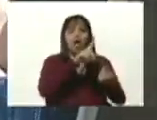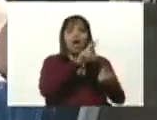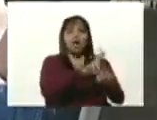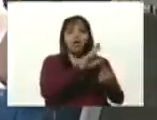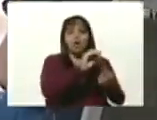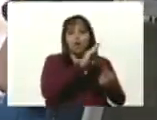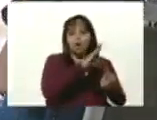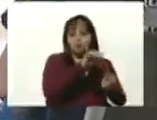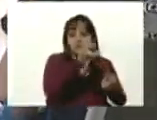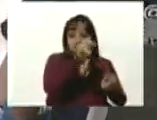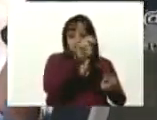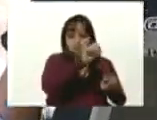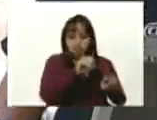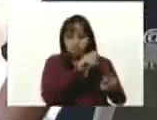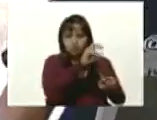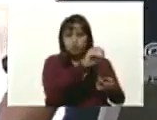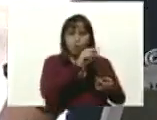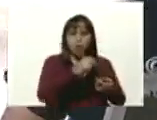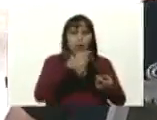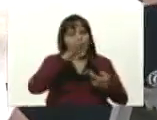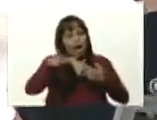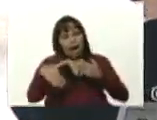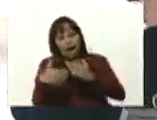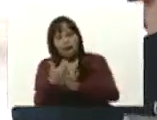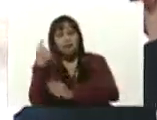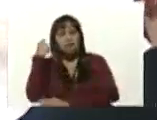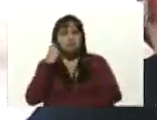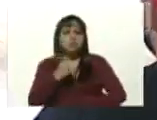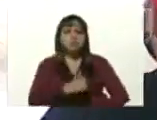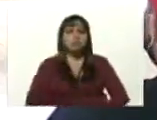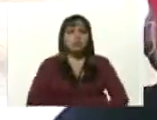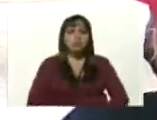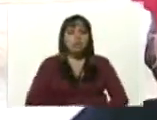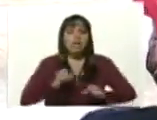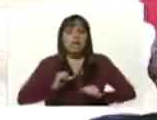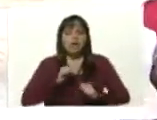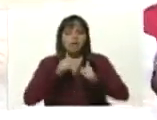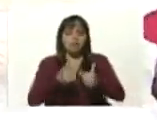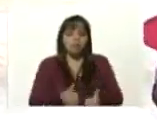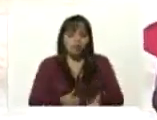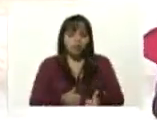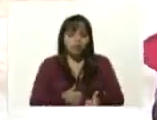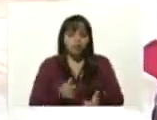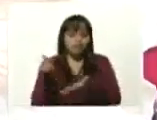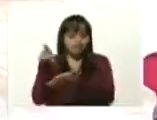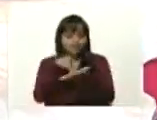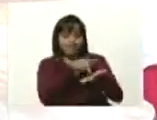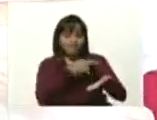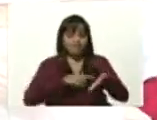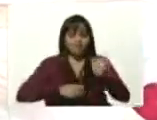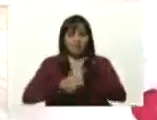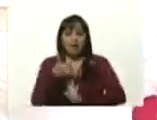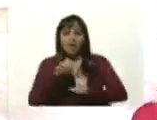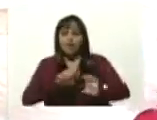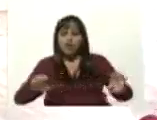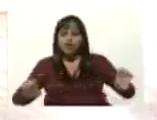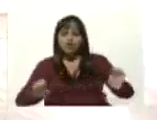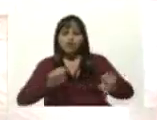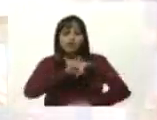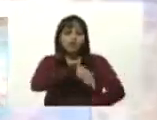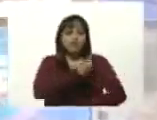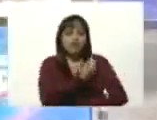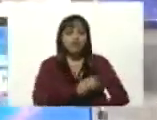Y así se municipalizó la educación universitaria. Era una vieja